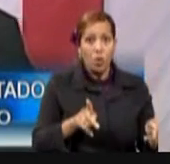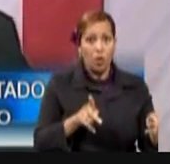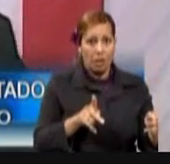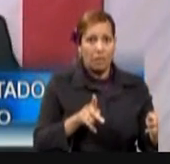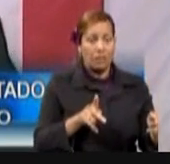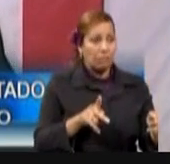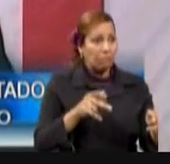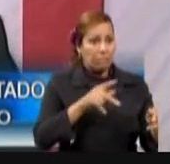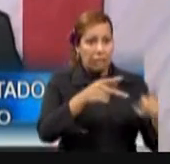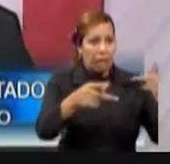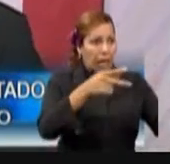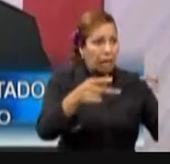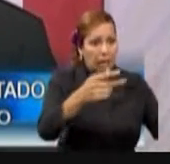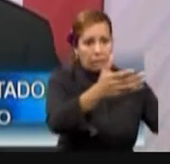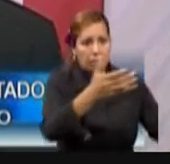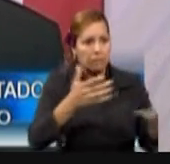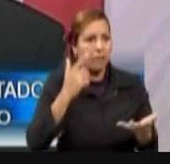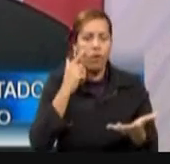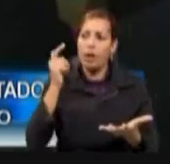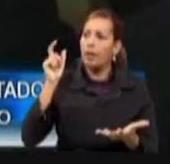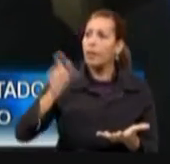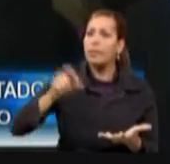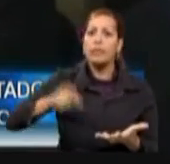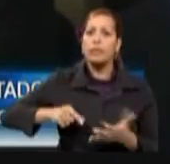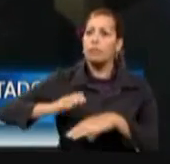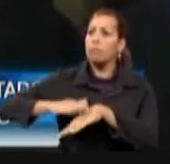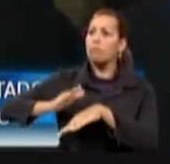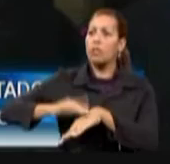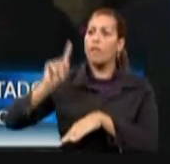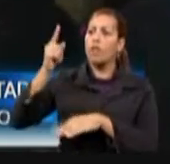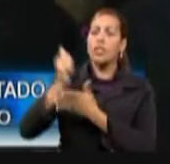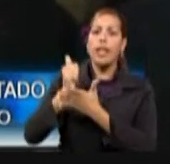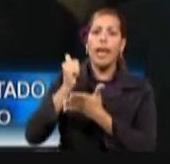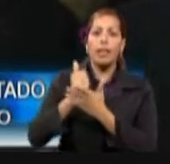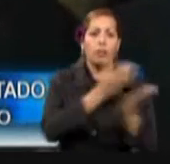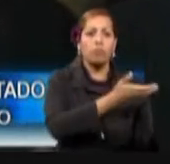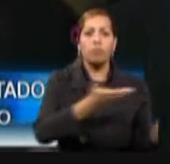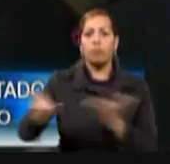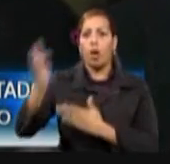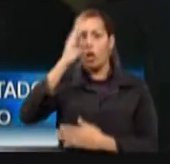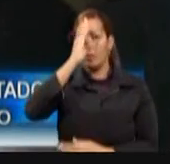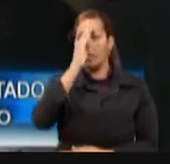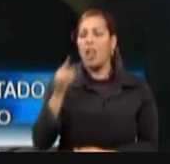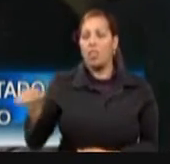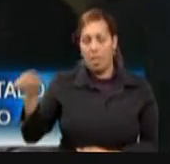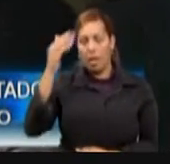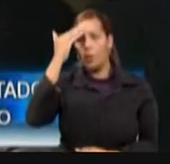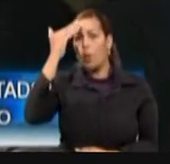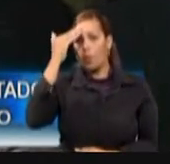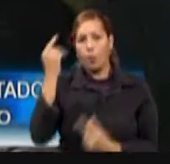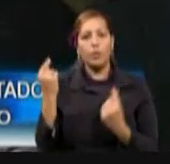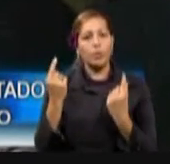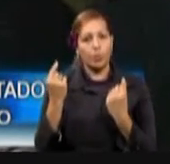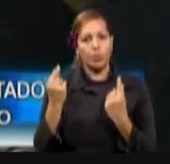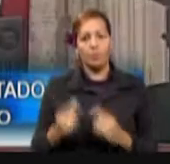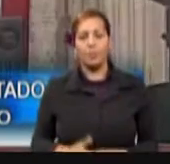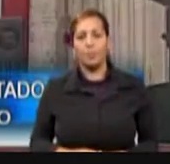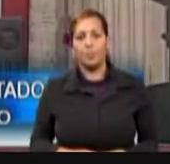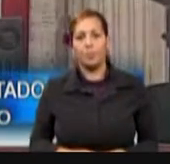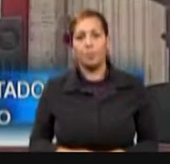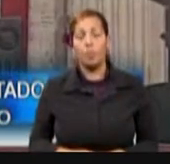mientras solicita y espera por los recursos de emergencias médicas y el traslado al hospital. Además